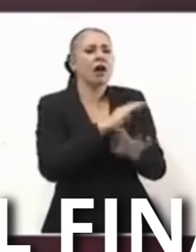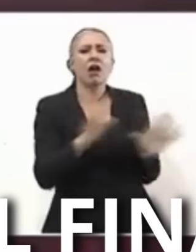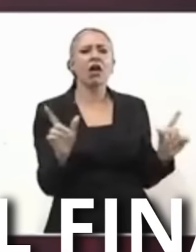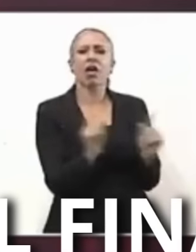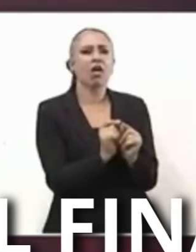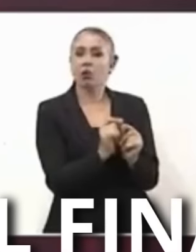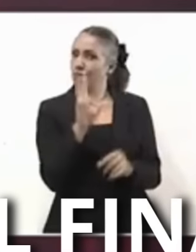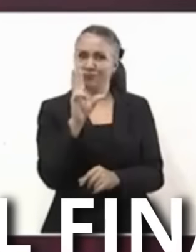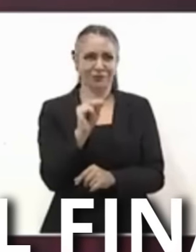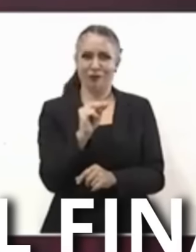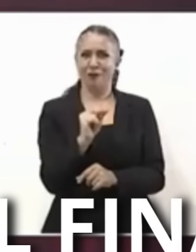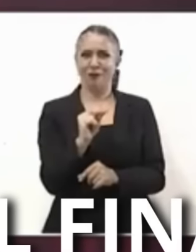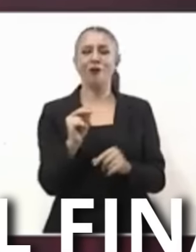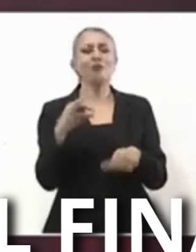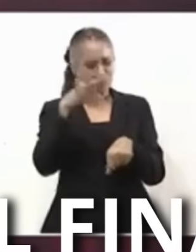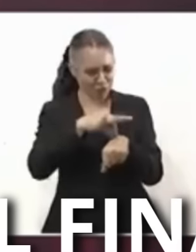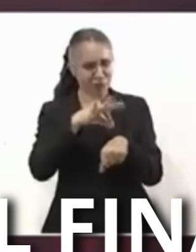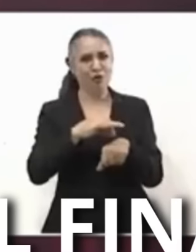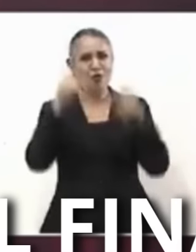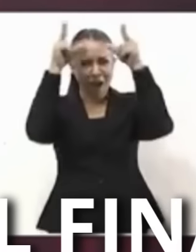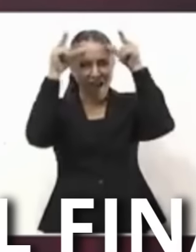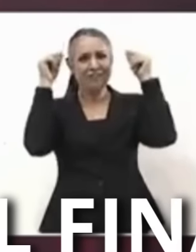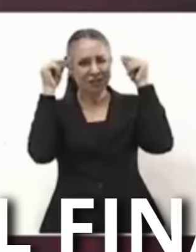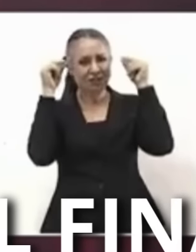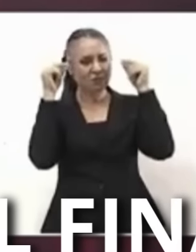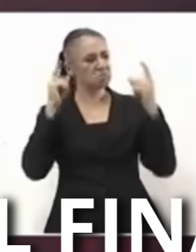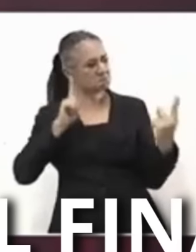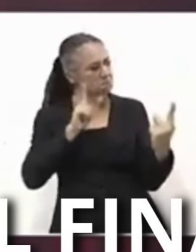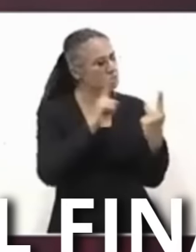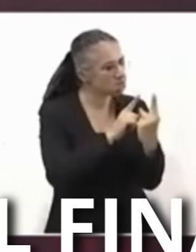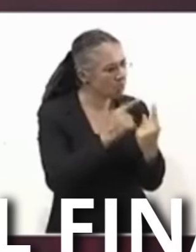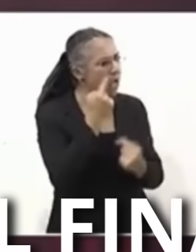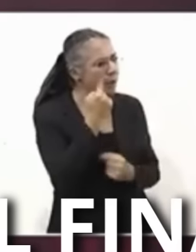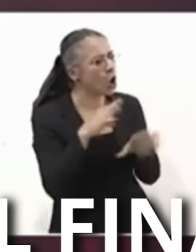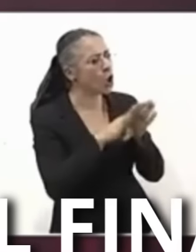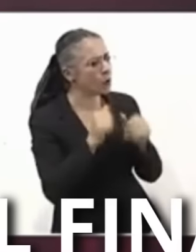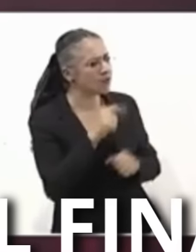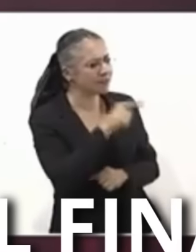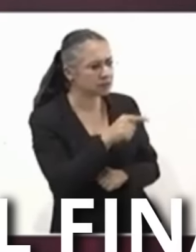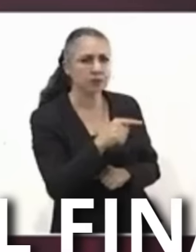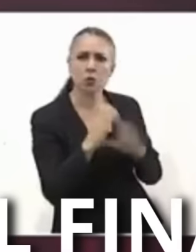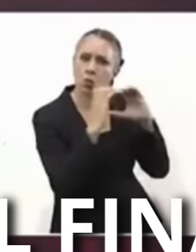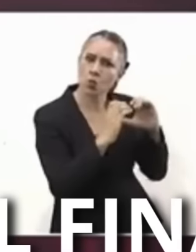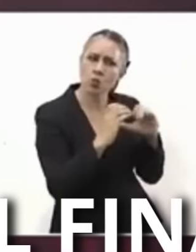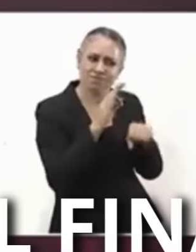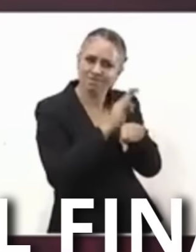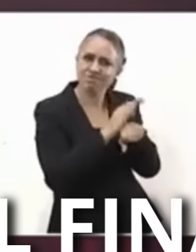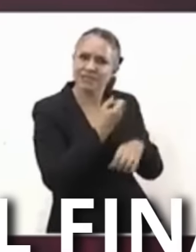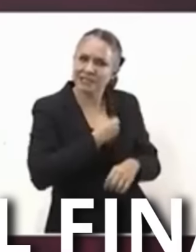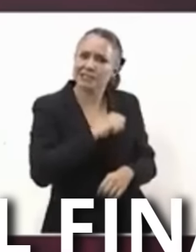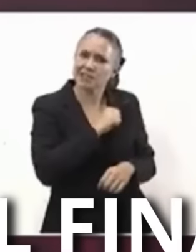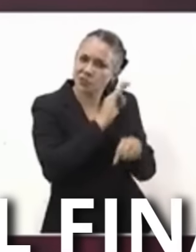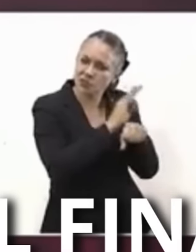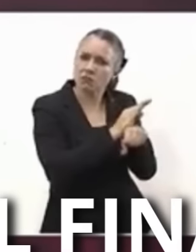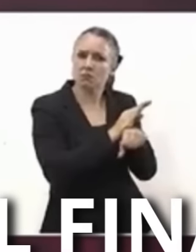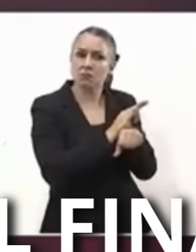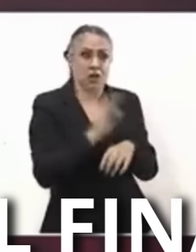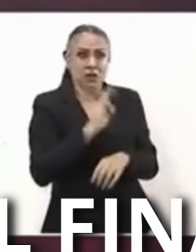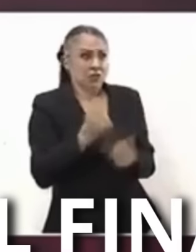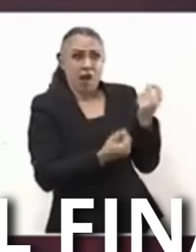enfermeras Para poder Cuidarles su salud Y si es necesario Incluso Llevarles los medicamentos A su casa